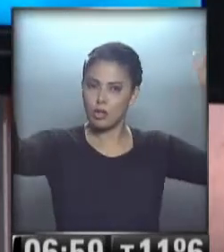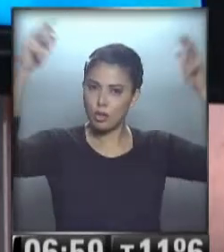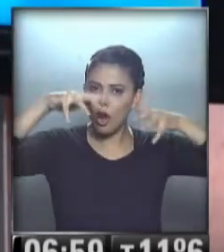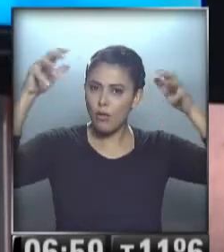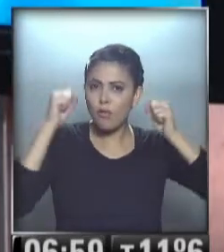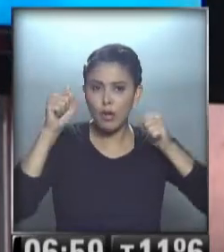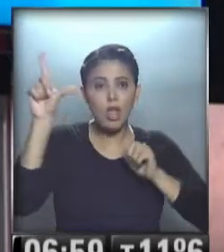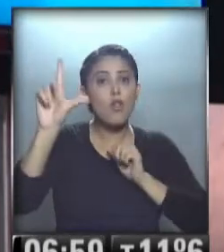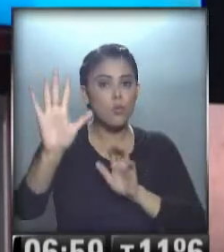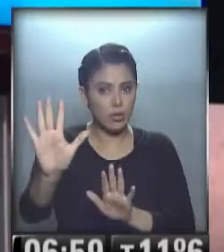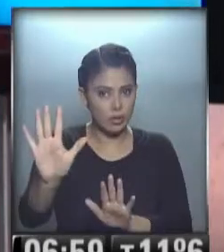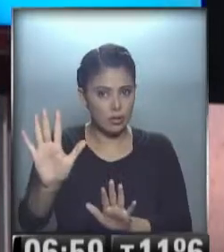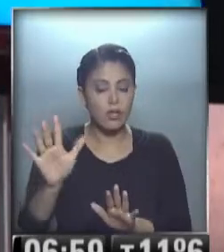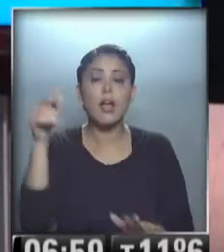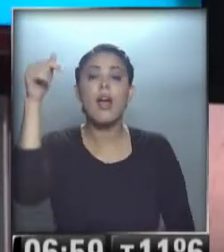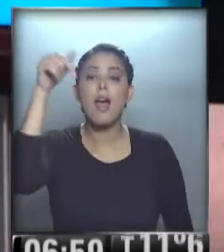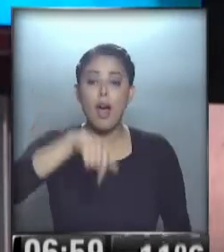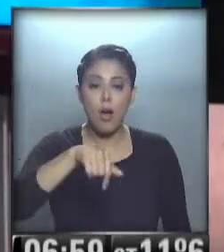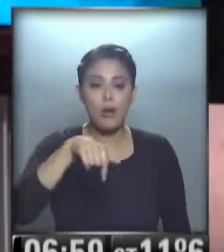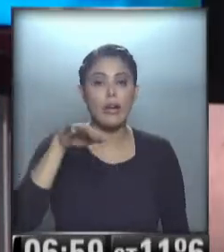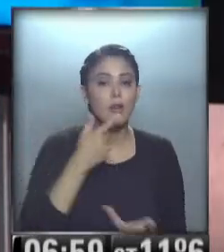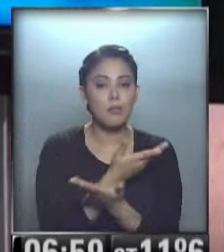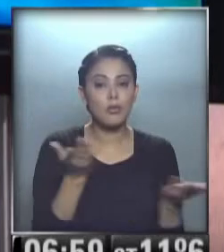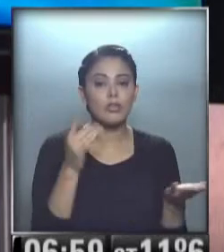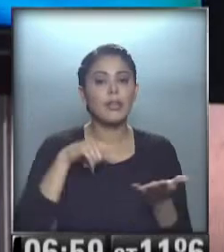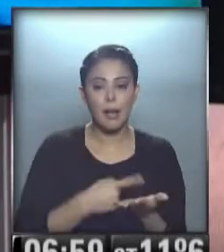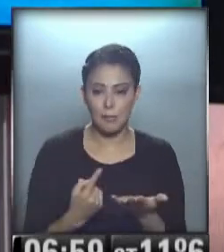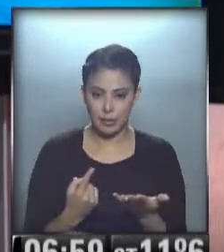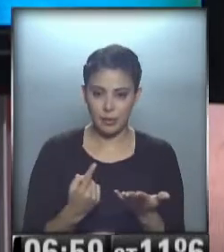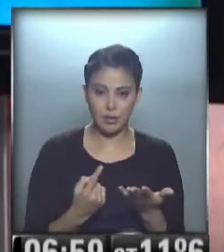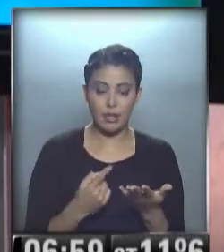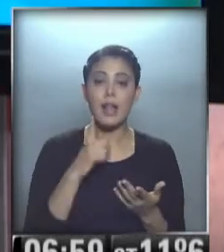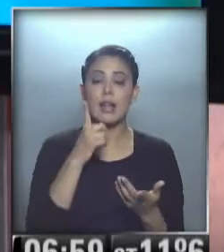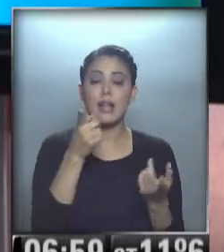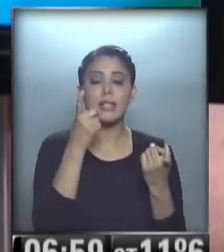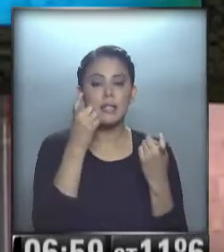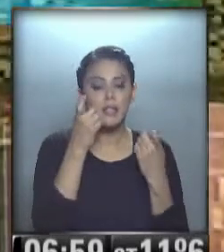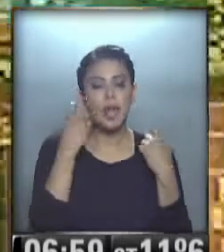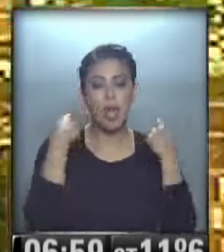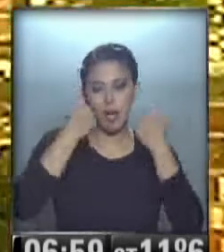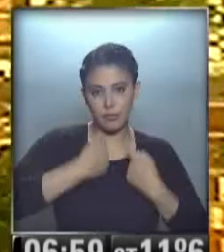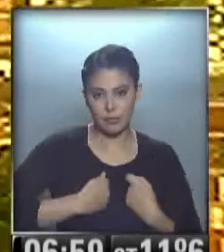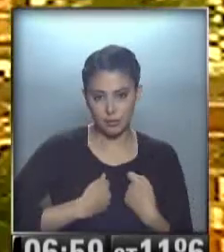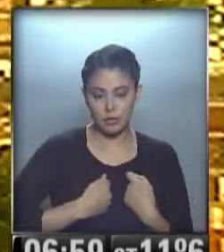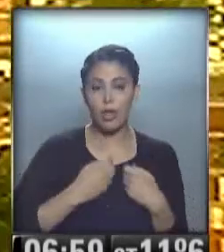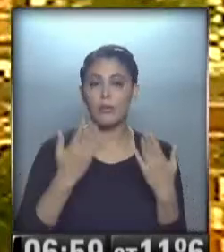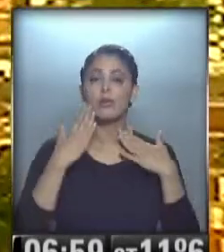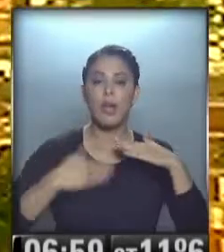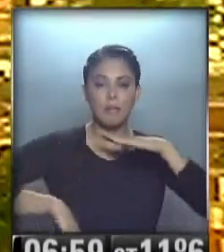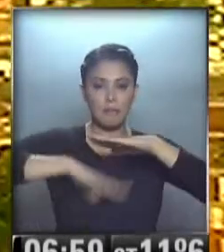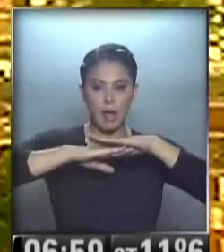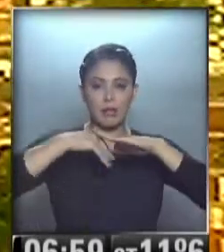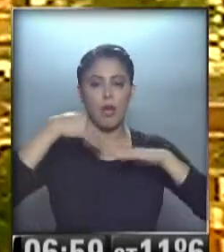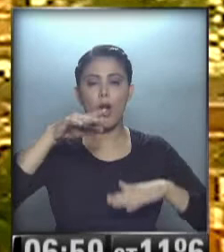Para el lunes. Aquí está la ciudad de Buenos Aires en este momento. Un abriguito más que aconsejable. La máxima pronosticada.